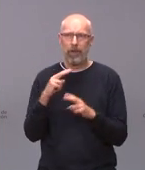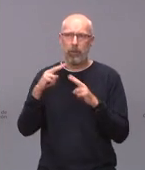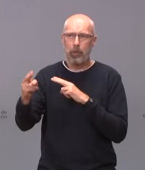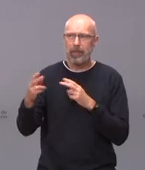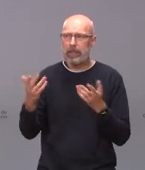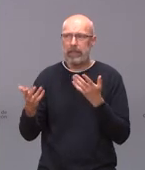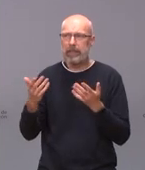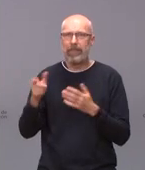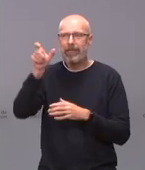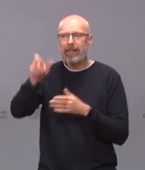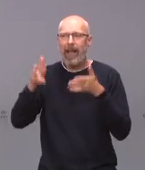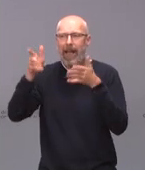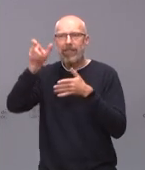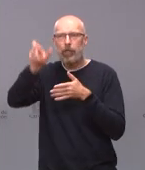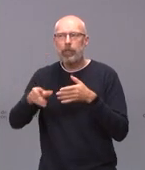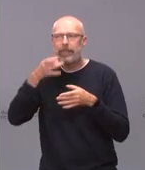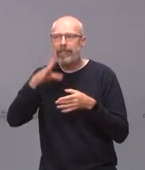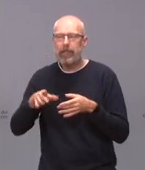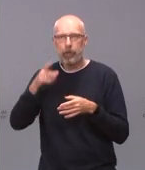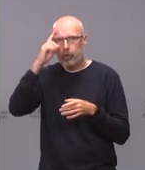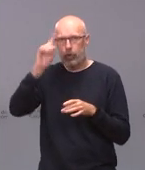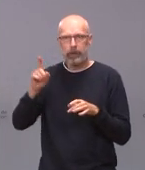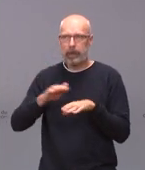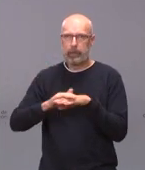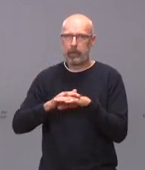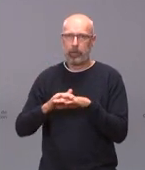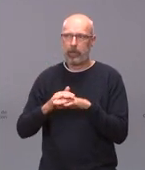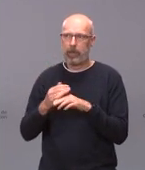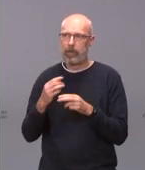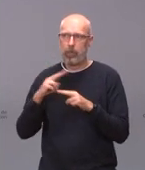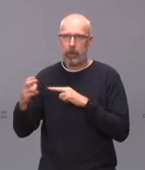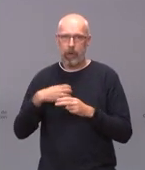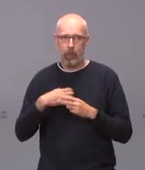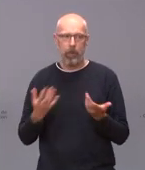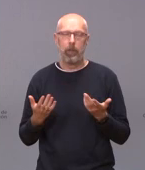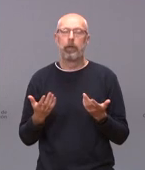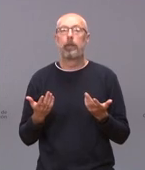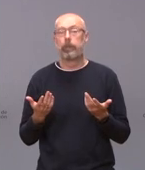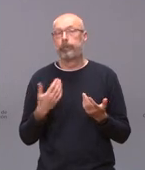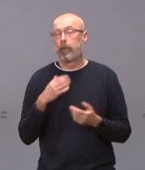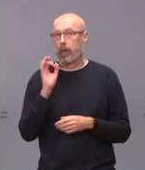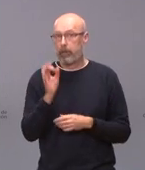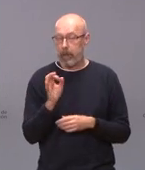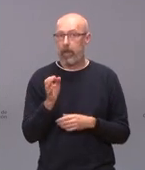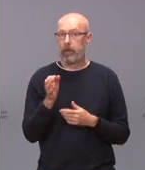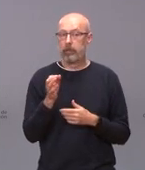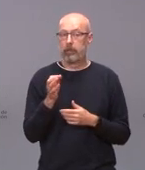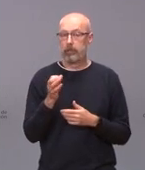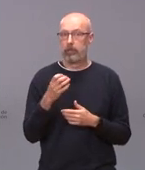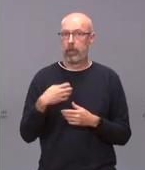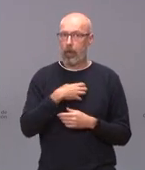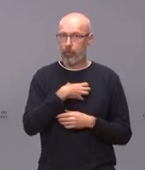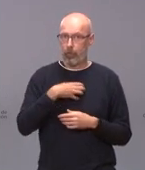asesor exactamente se refiere en estos momentos lo siento pero no le puedo decir lo que sí que es cierto es que las funciones